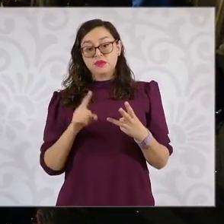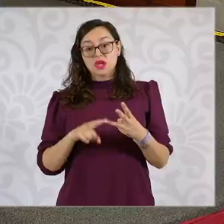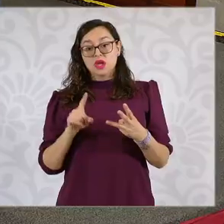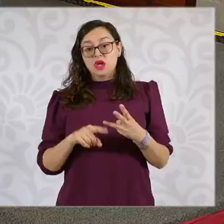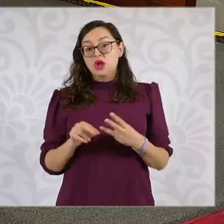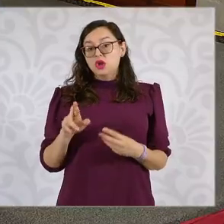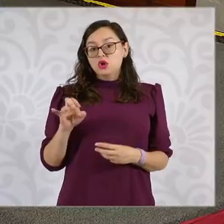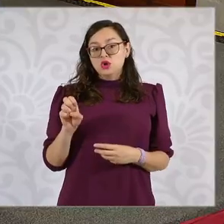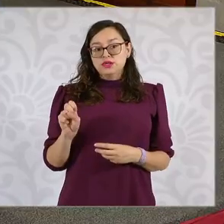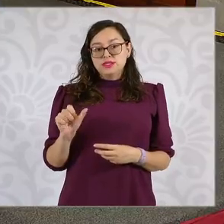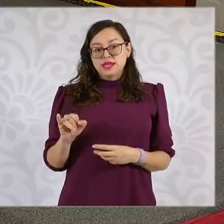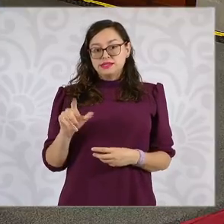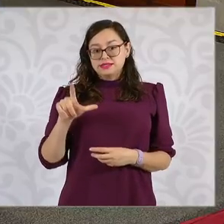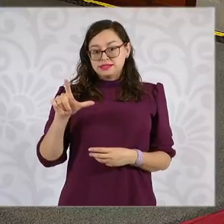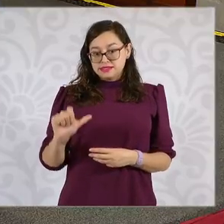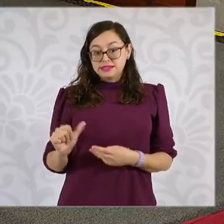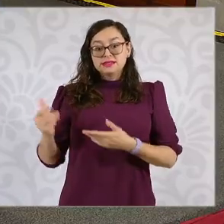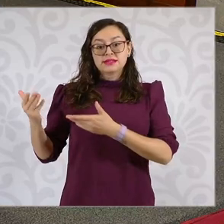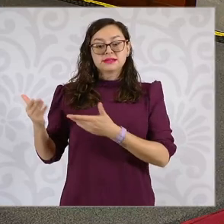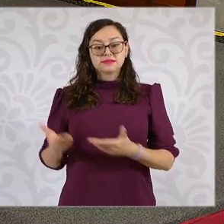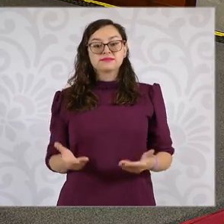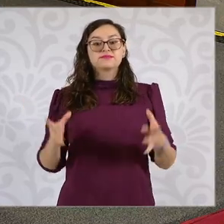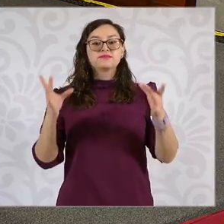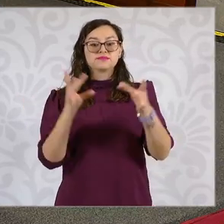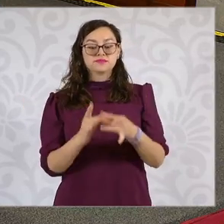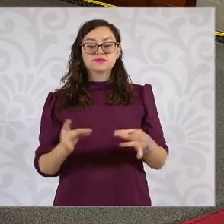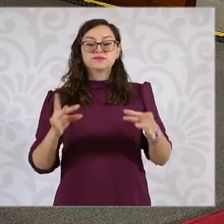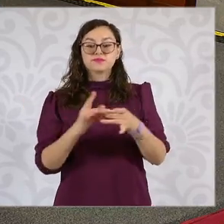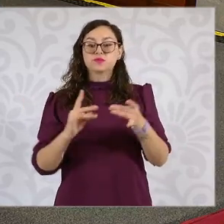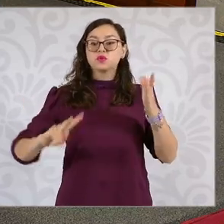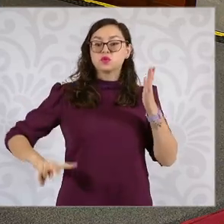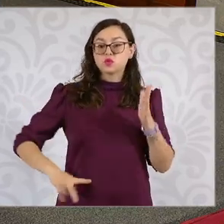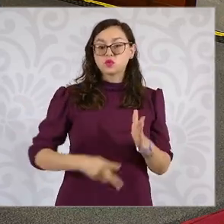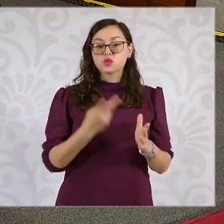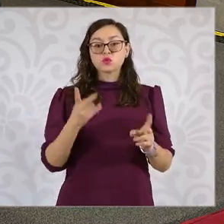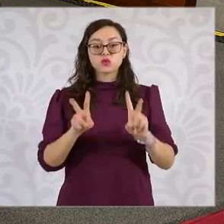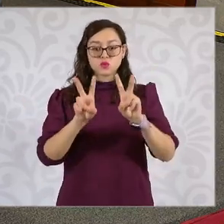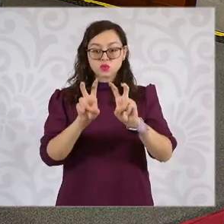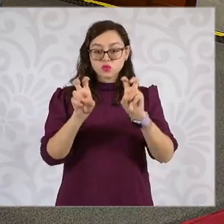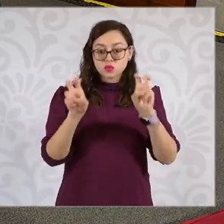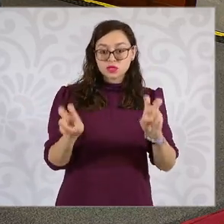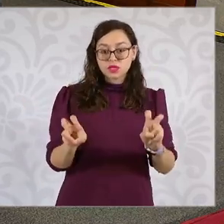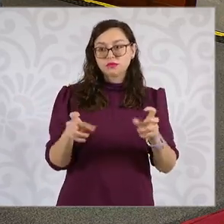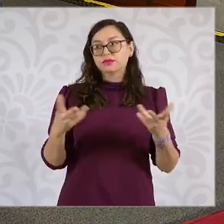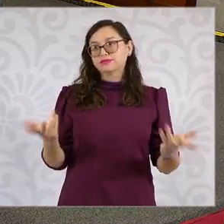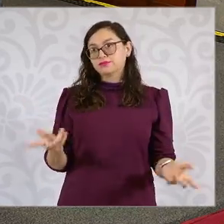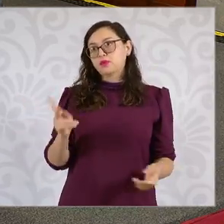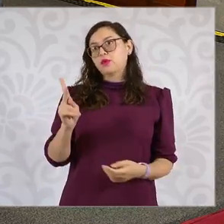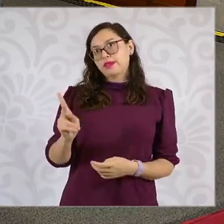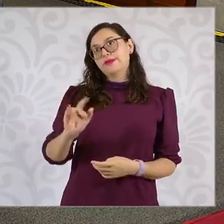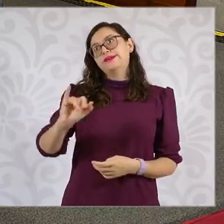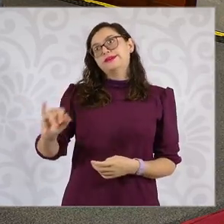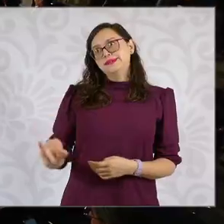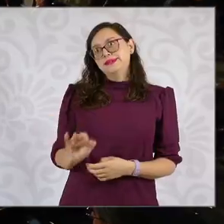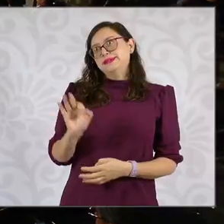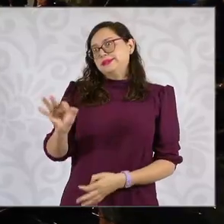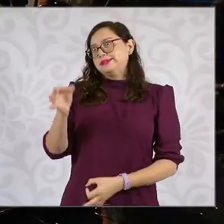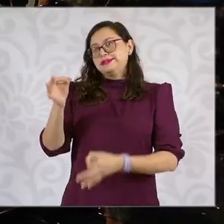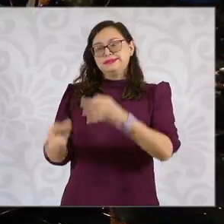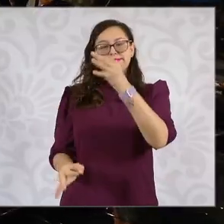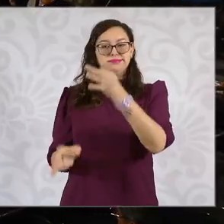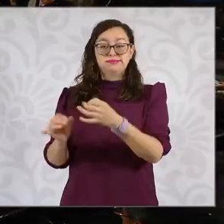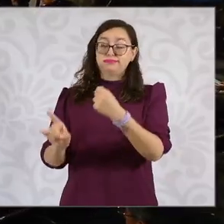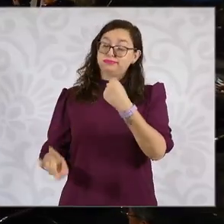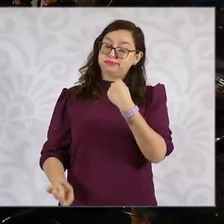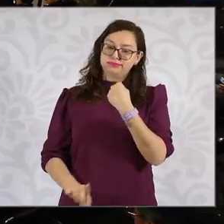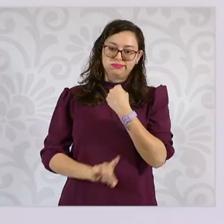nuevamente de los problemas con el Poder Judicial y vamos a